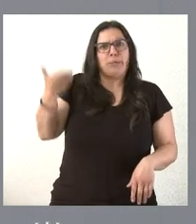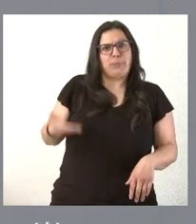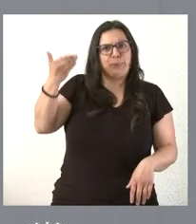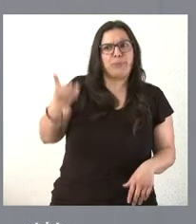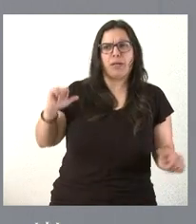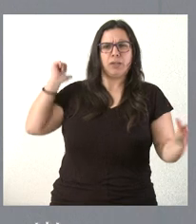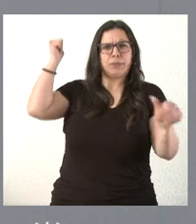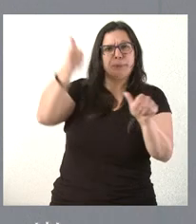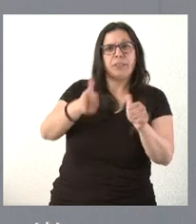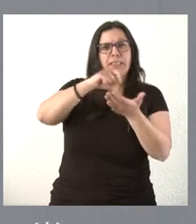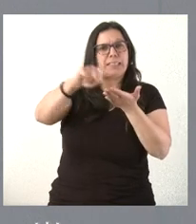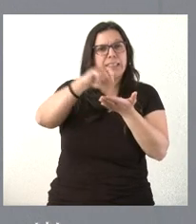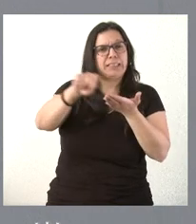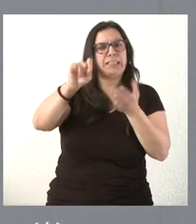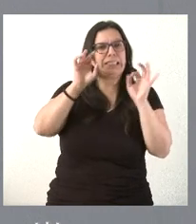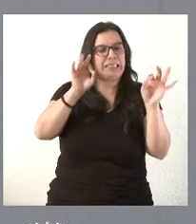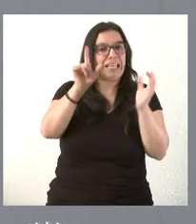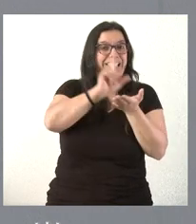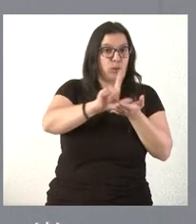esencialmente en el mundo literario.